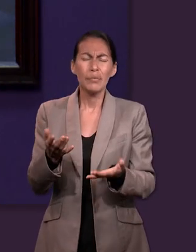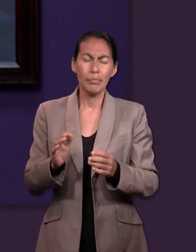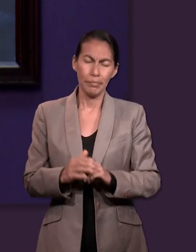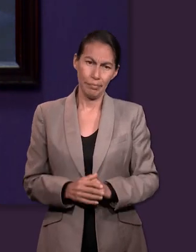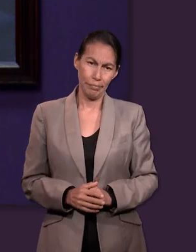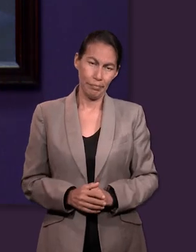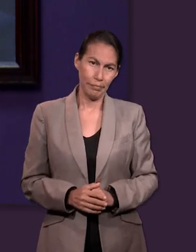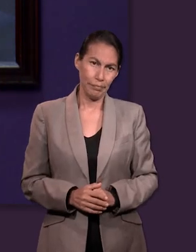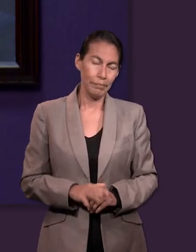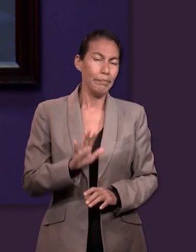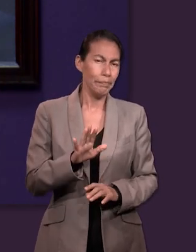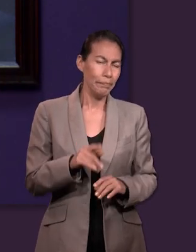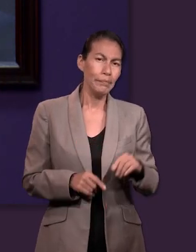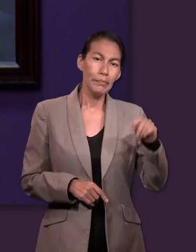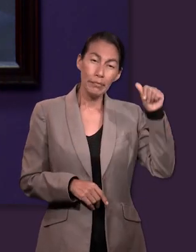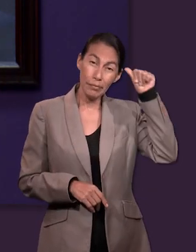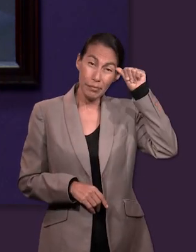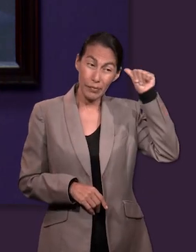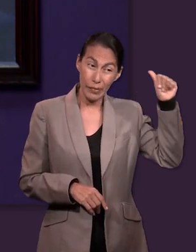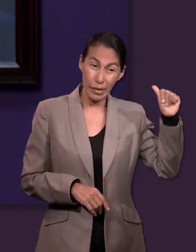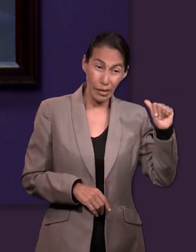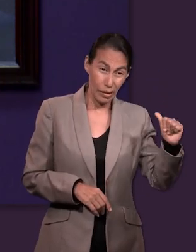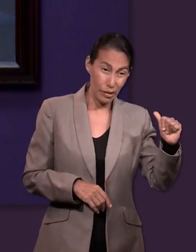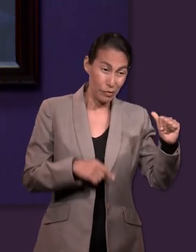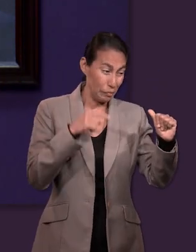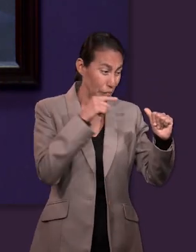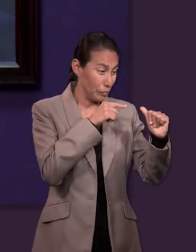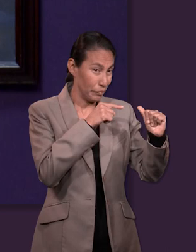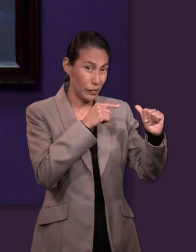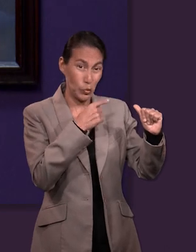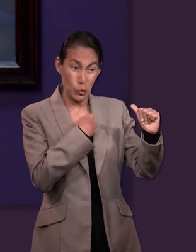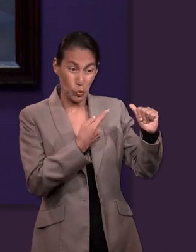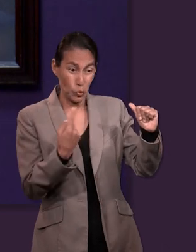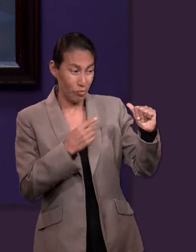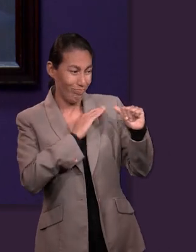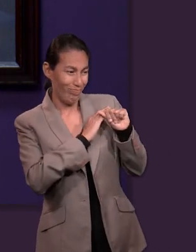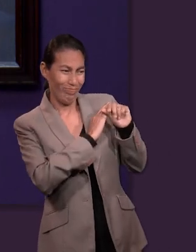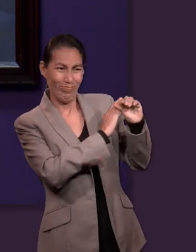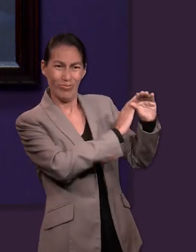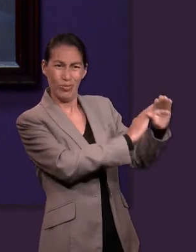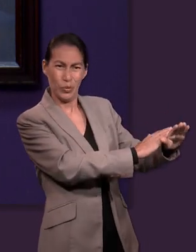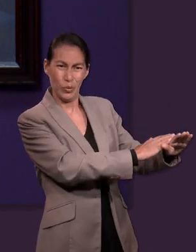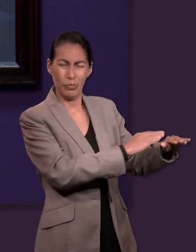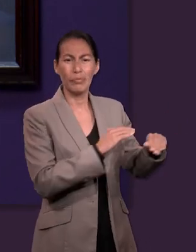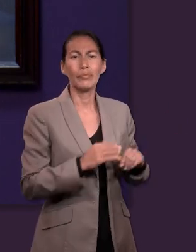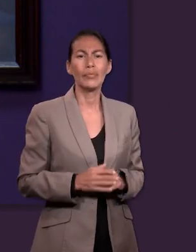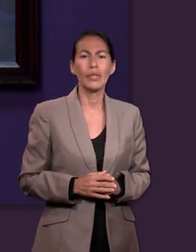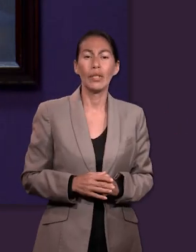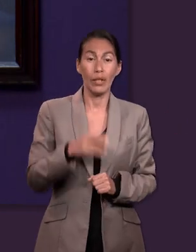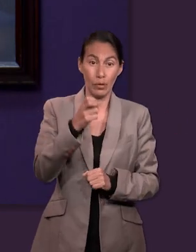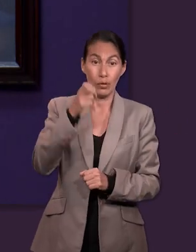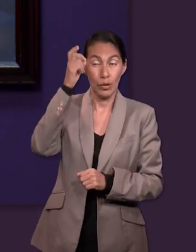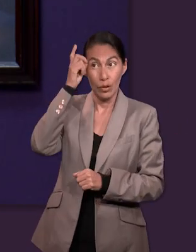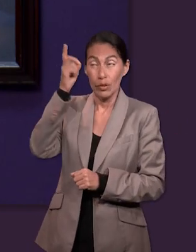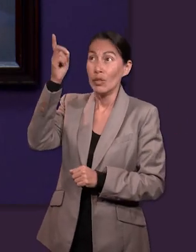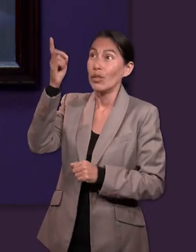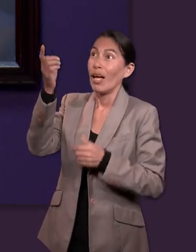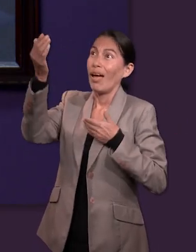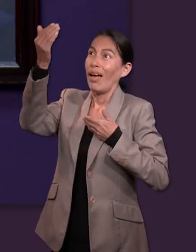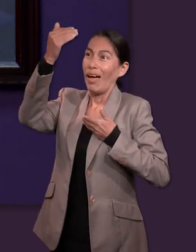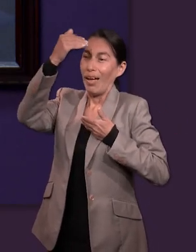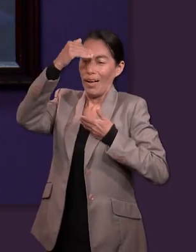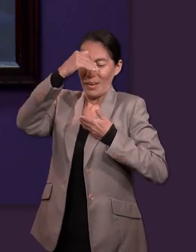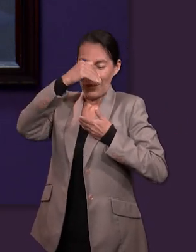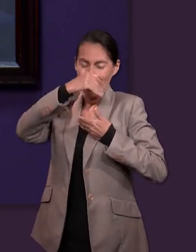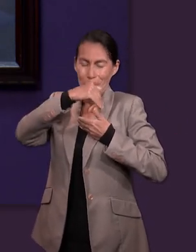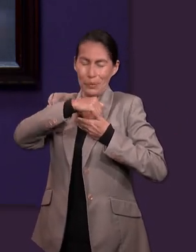decir, hay cosas, más bien el pecado. Nosotros tenemos que renunciar al pecado para que Dios